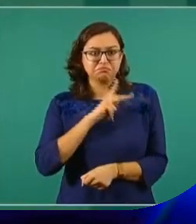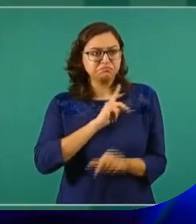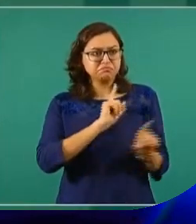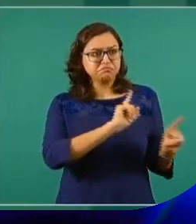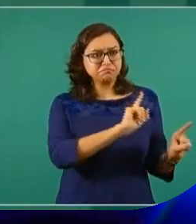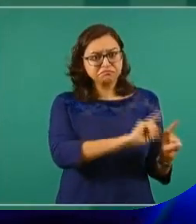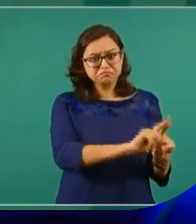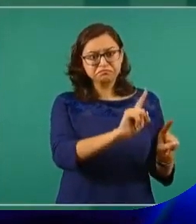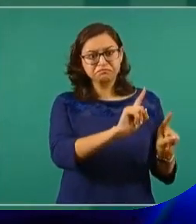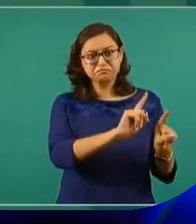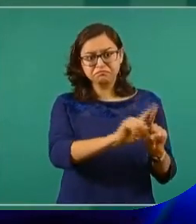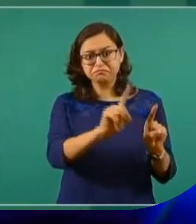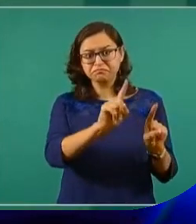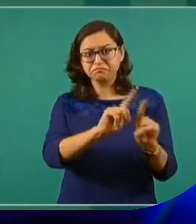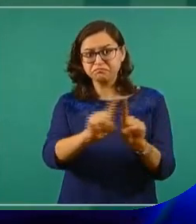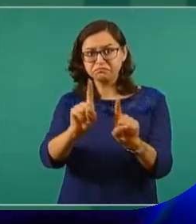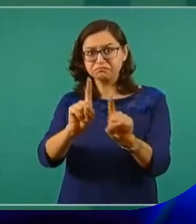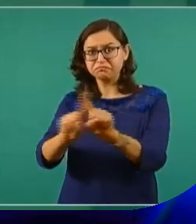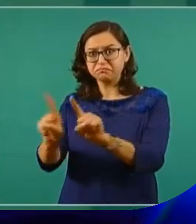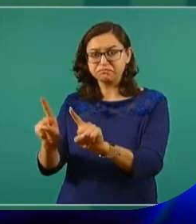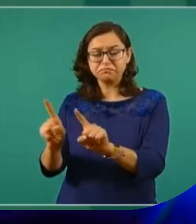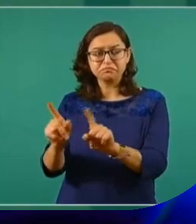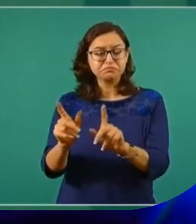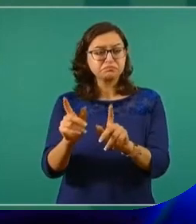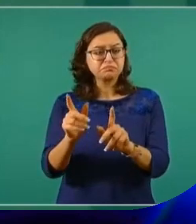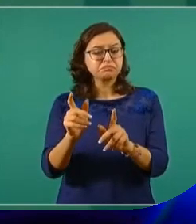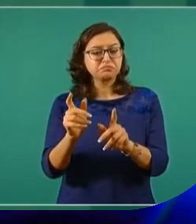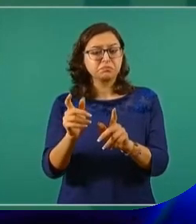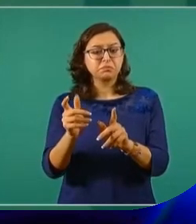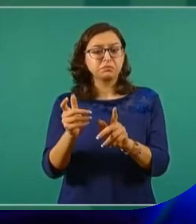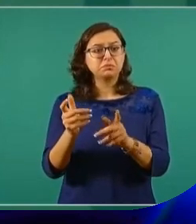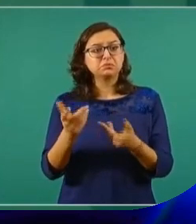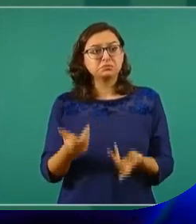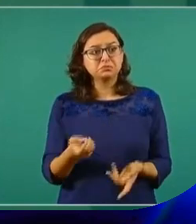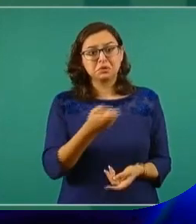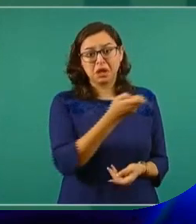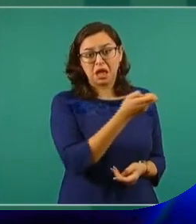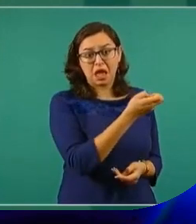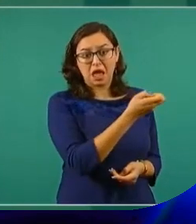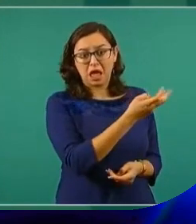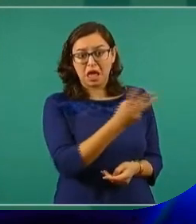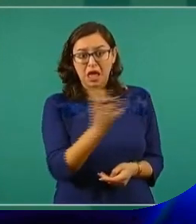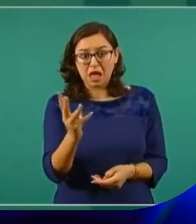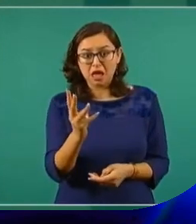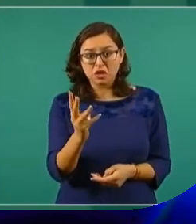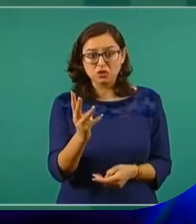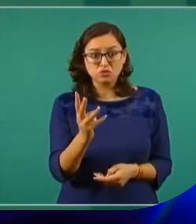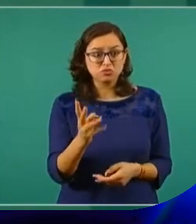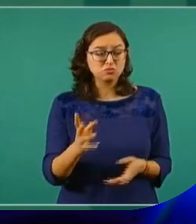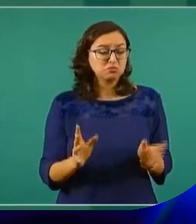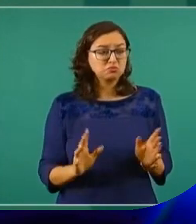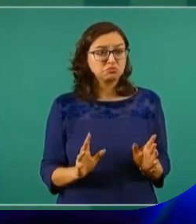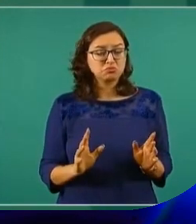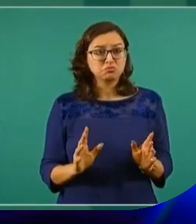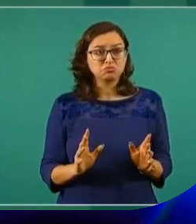y además ya lo he manifestado, desde que tomé posesión,